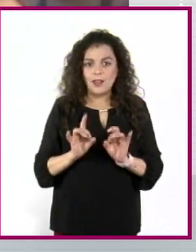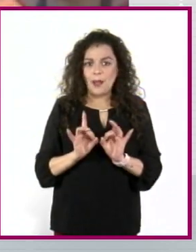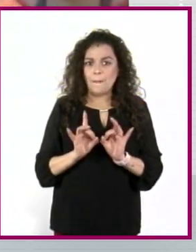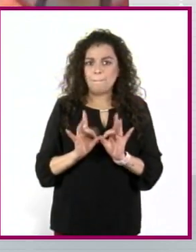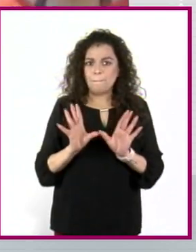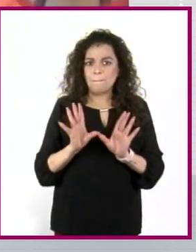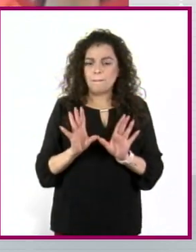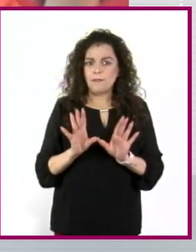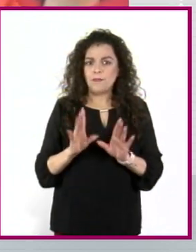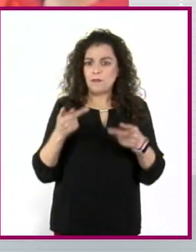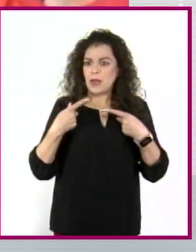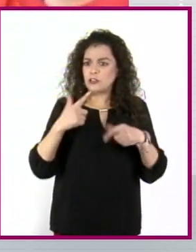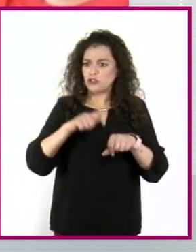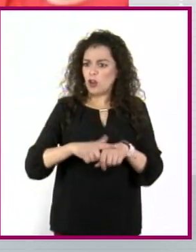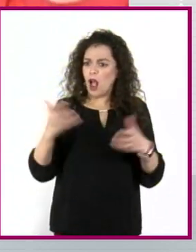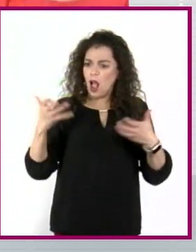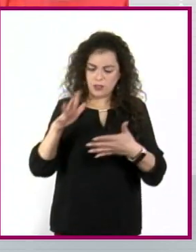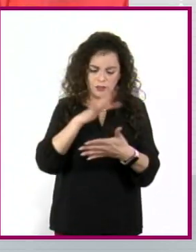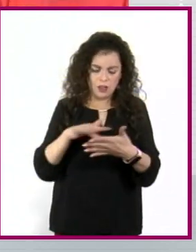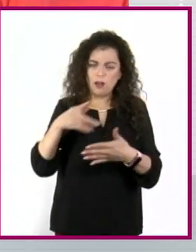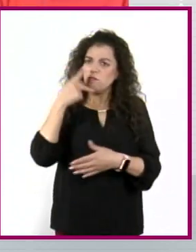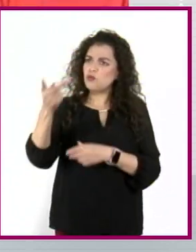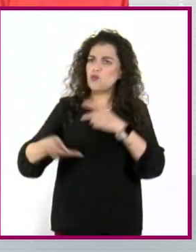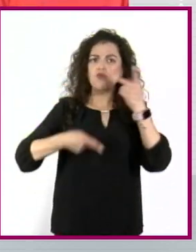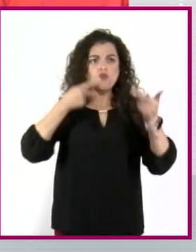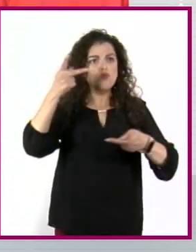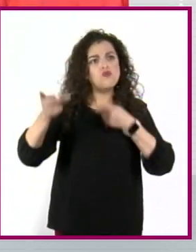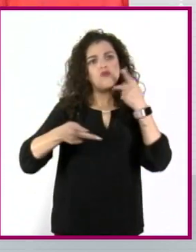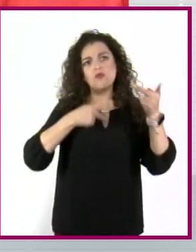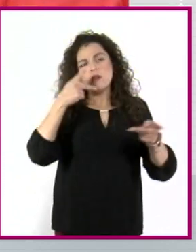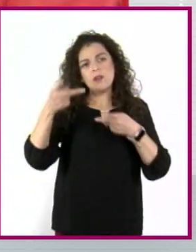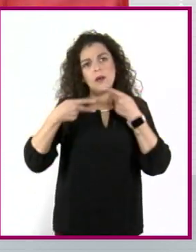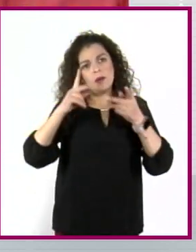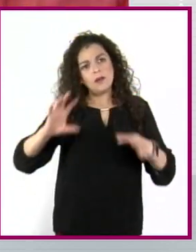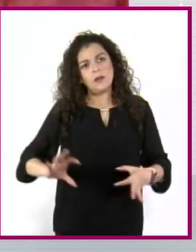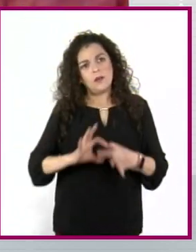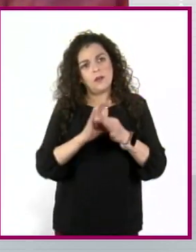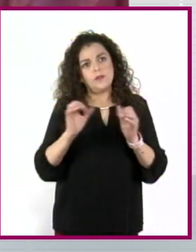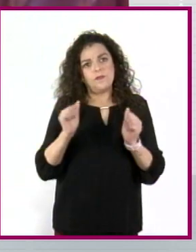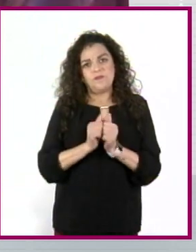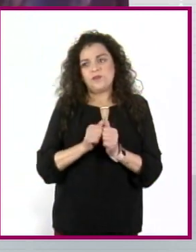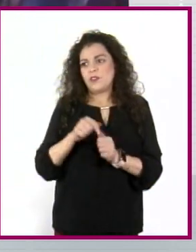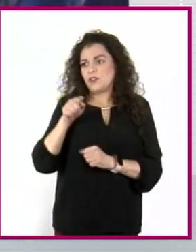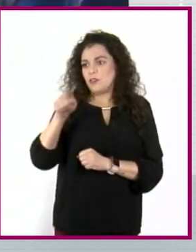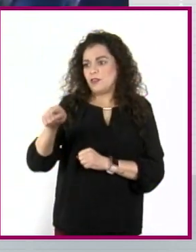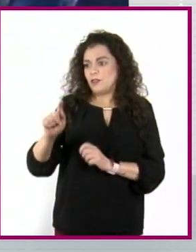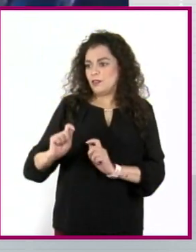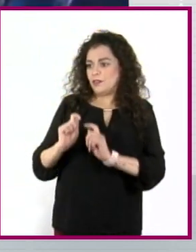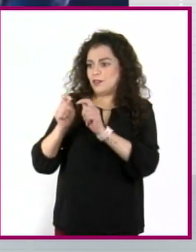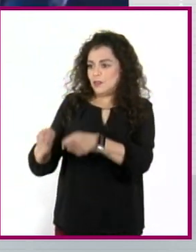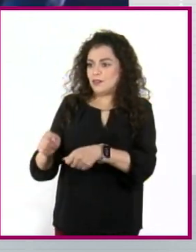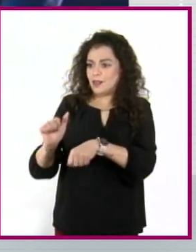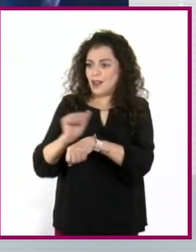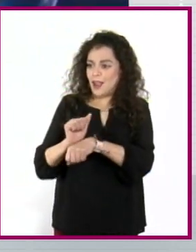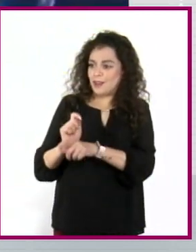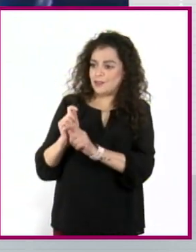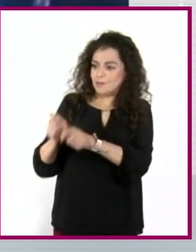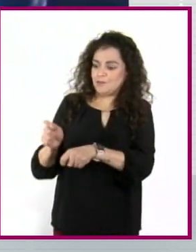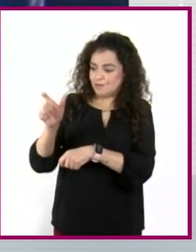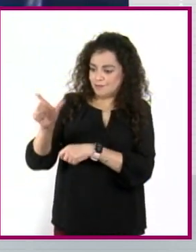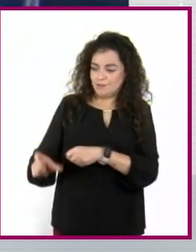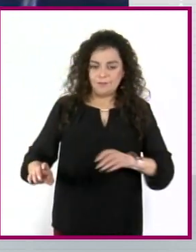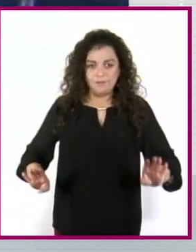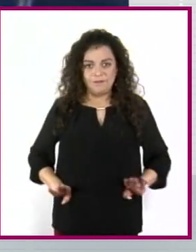discurso personal en relación con los personajes que leían los problemas, ¿no? Que tenían esos personajes que tenían que